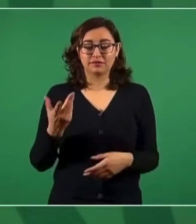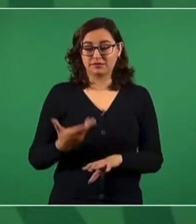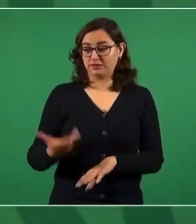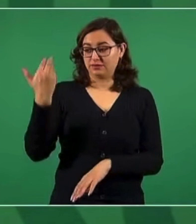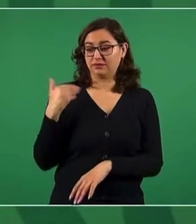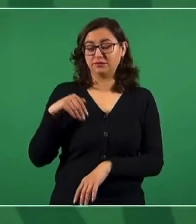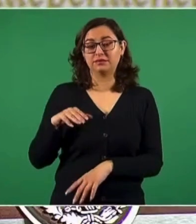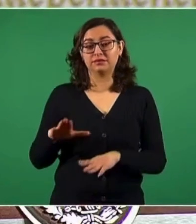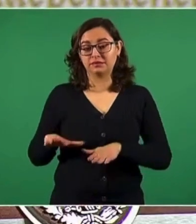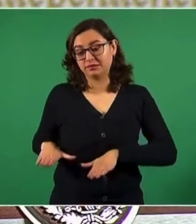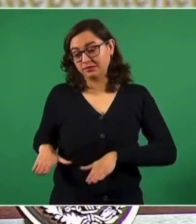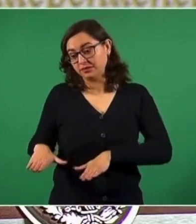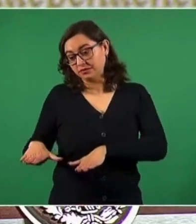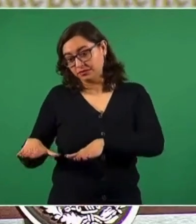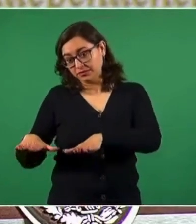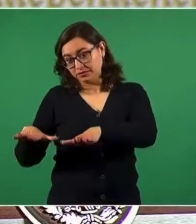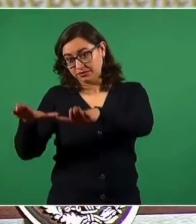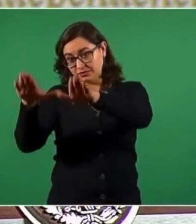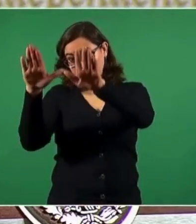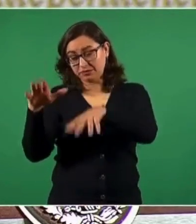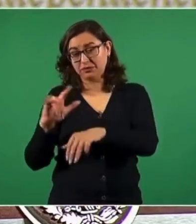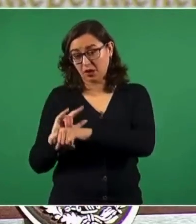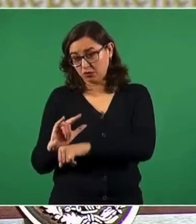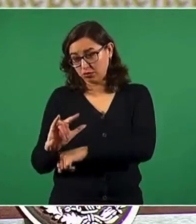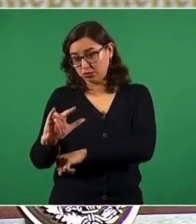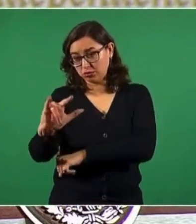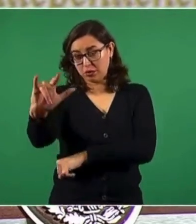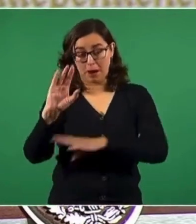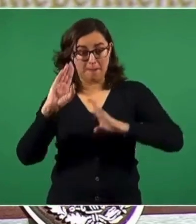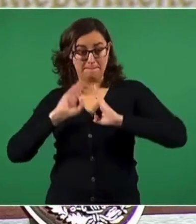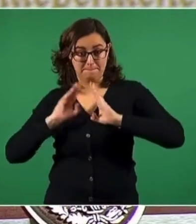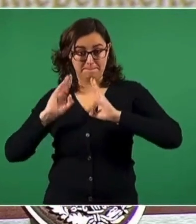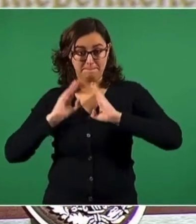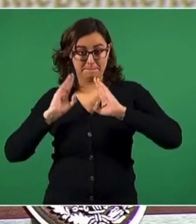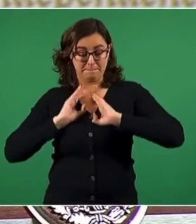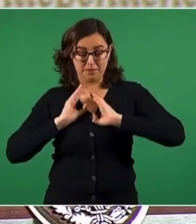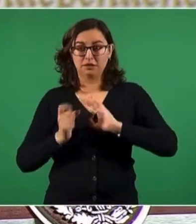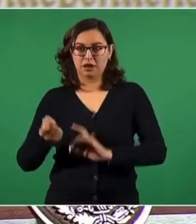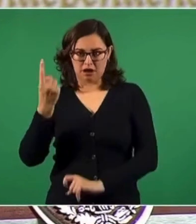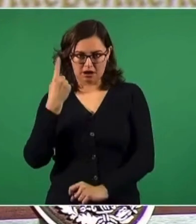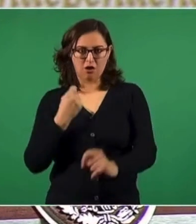llegaron aviones,